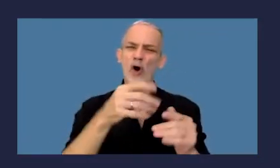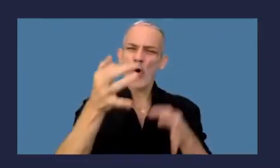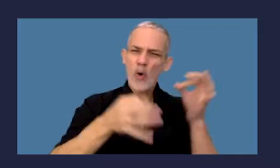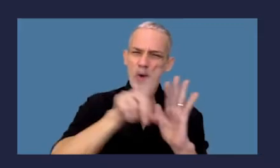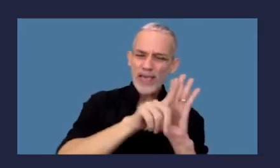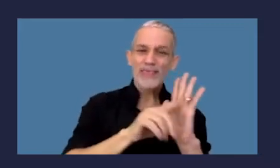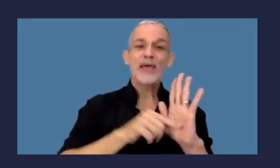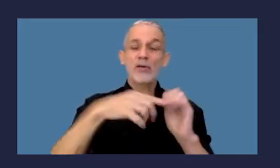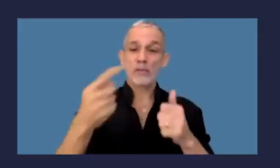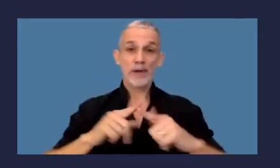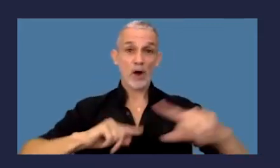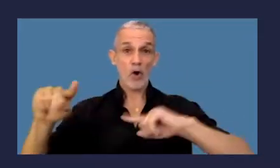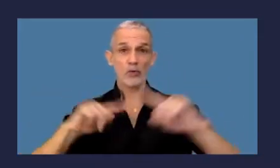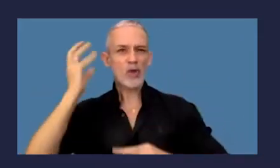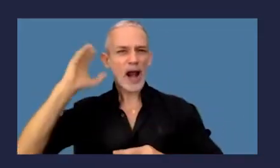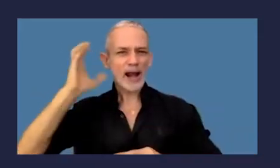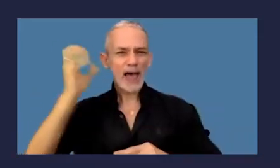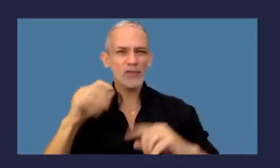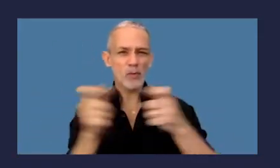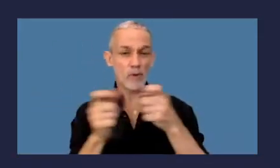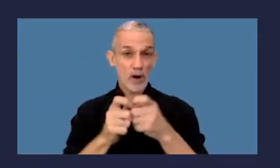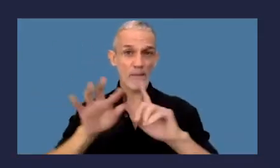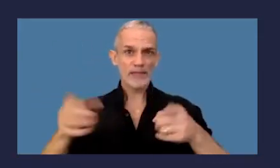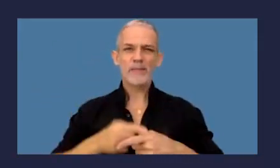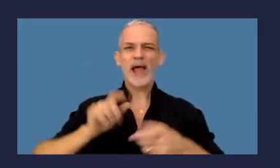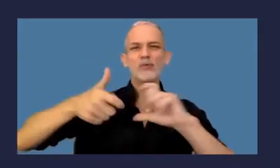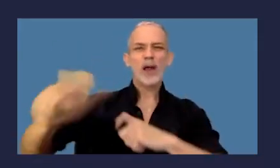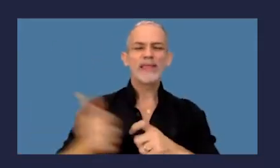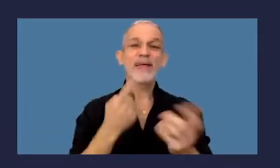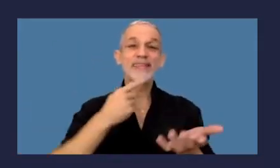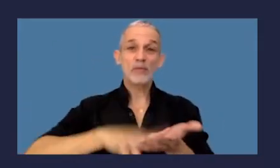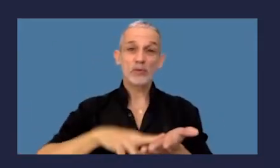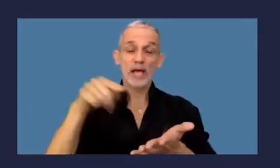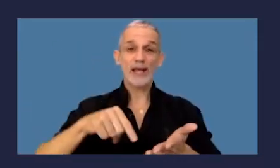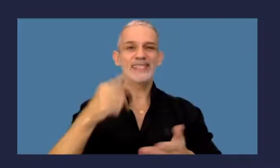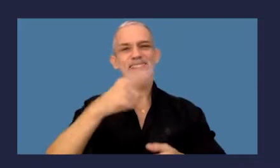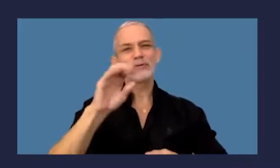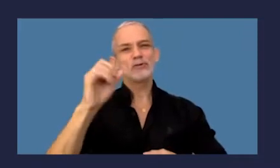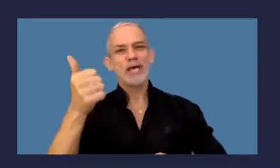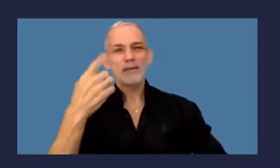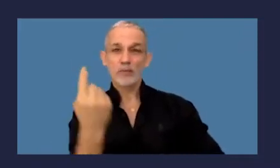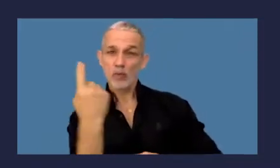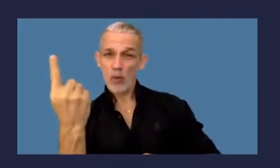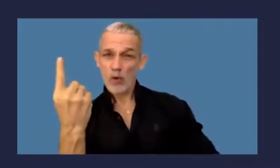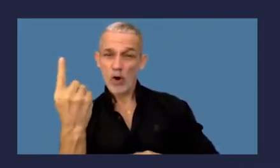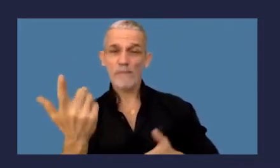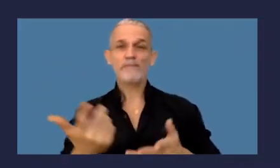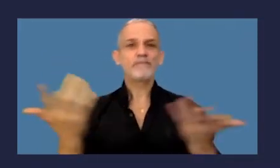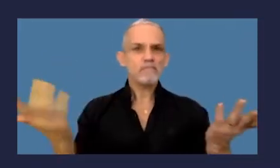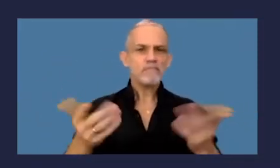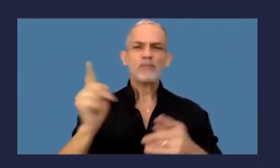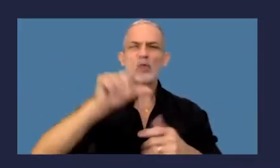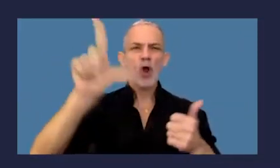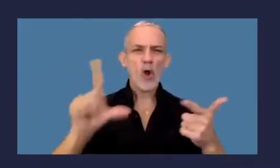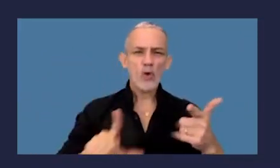Exportar, conductora del programa radial Actualidad Tributaria en FM Aprendal 106.1 Mg. todos los